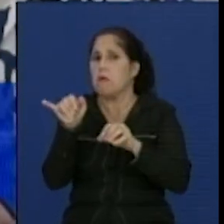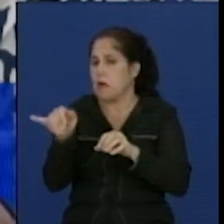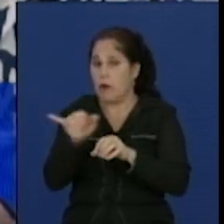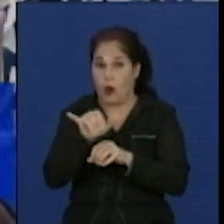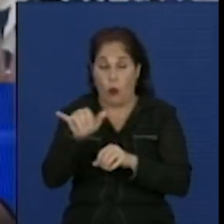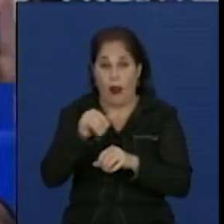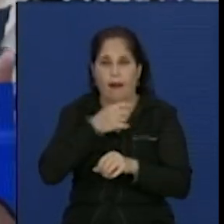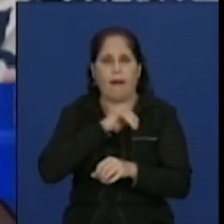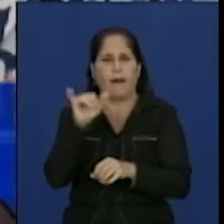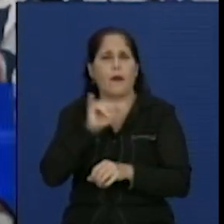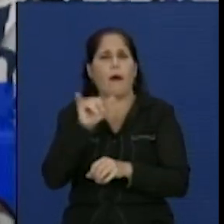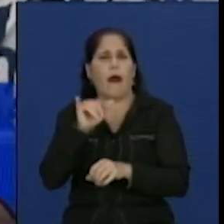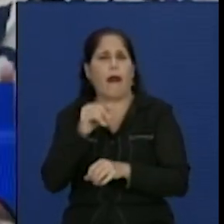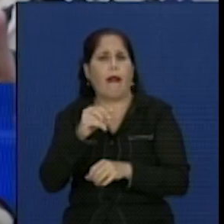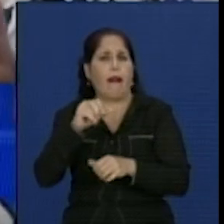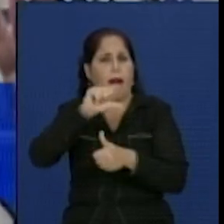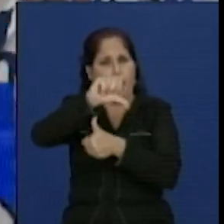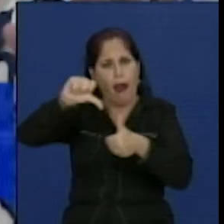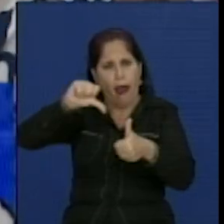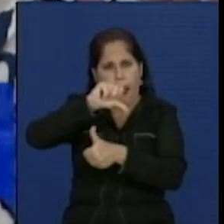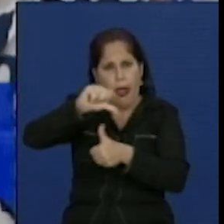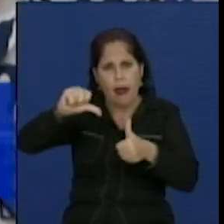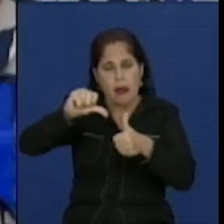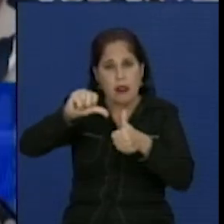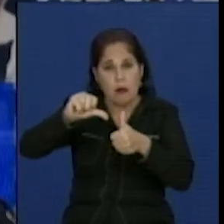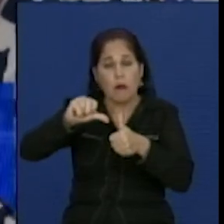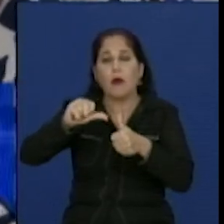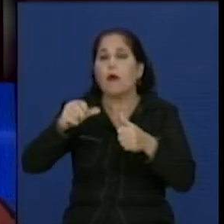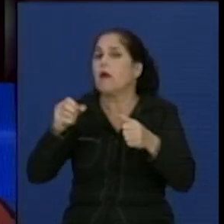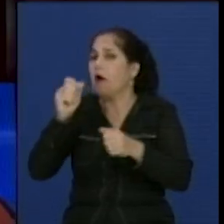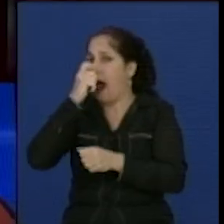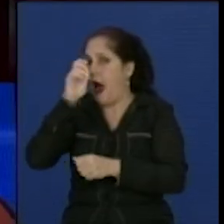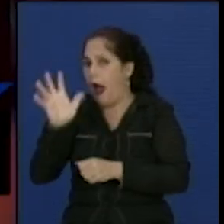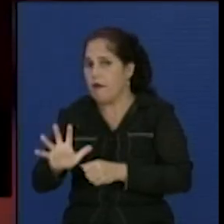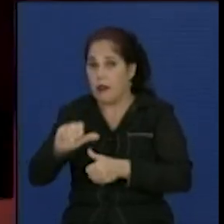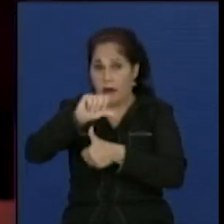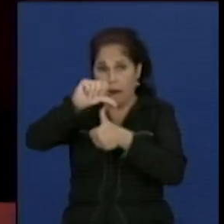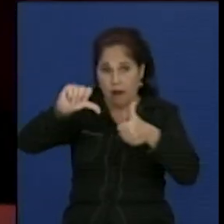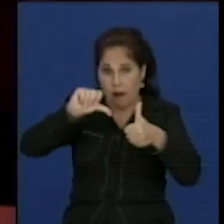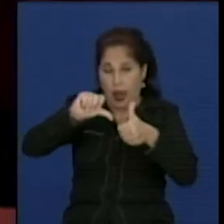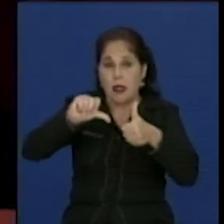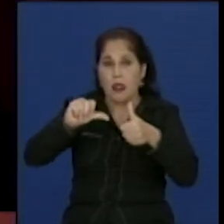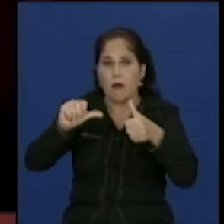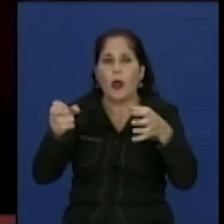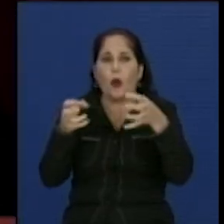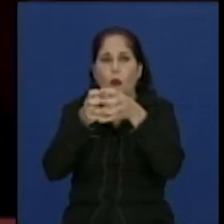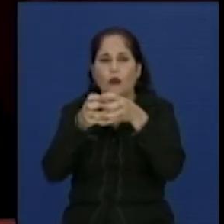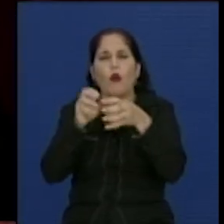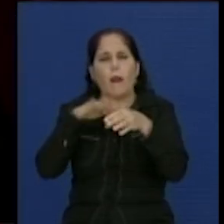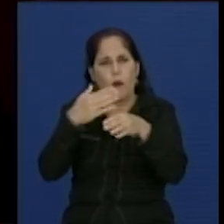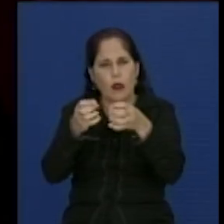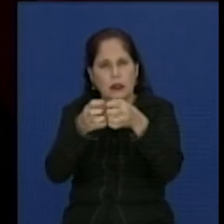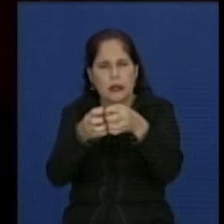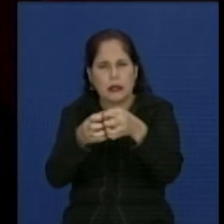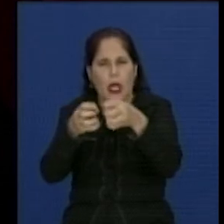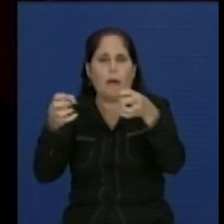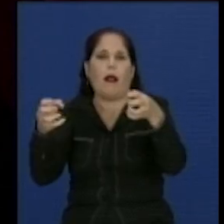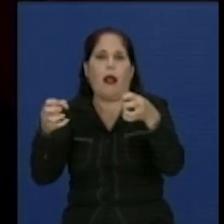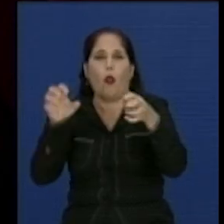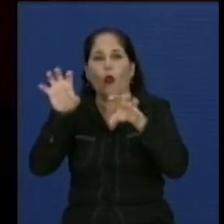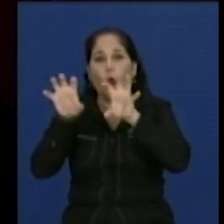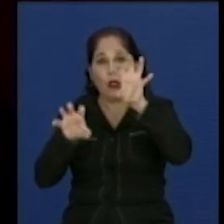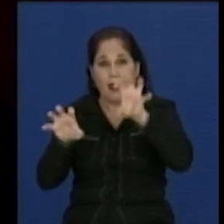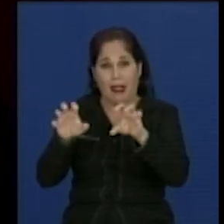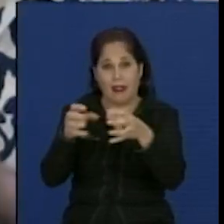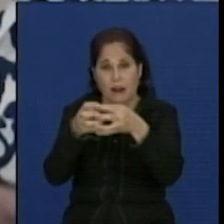especies de animales, etcétera, etcétera. Y muy lentamente en el transcurso de los millones de años se fueron separando. Por eso cuando ves la forma de los dos continentes